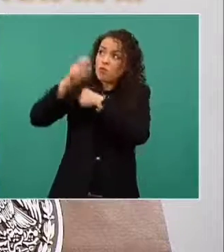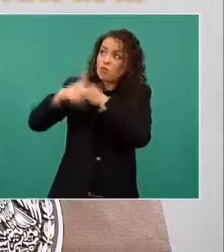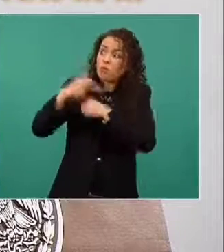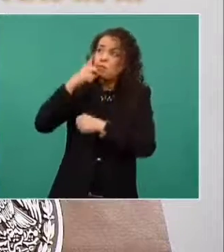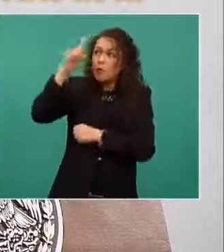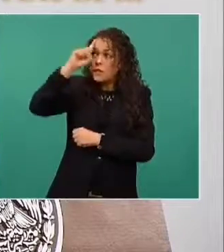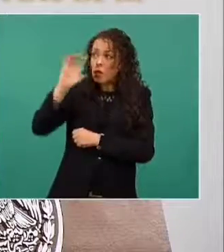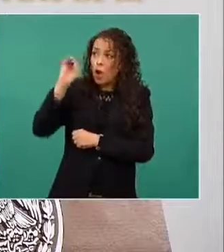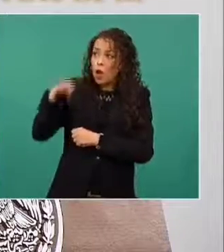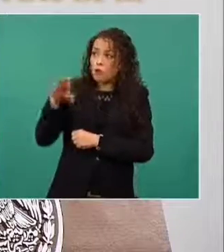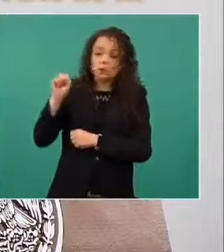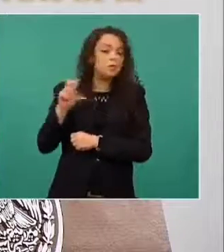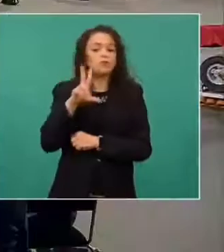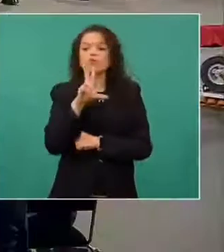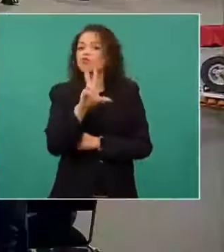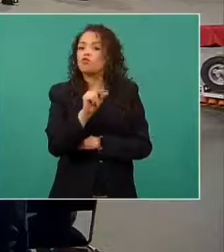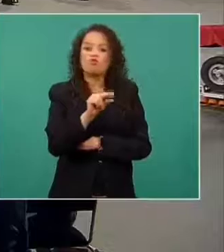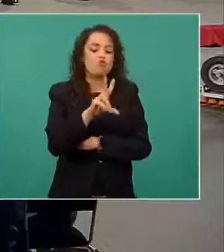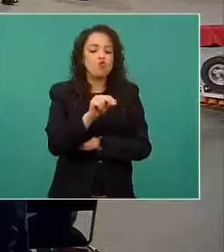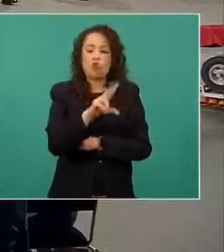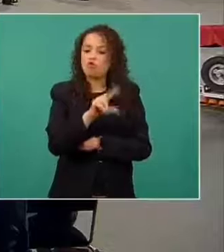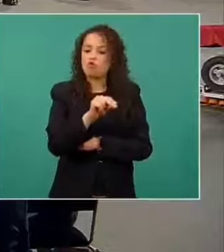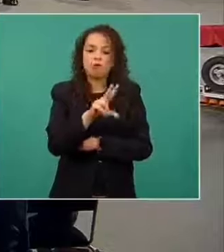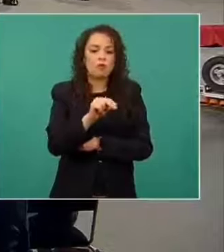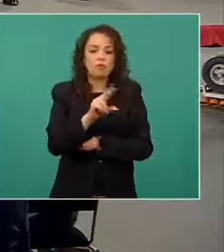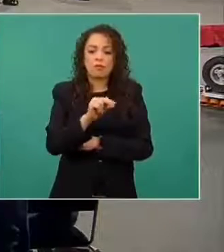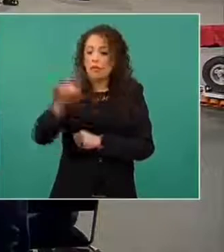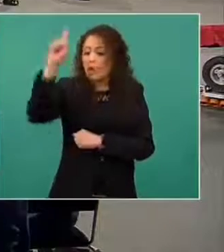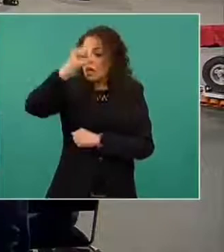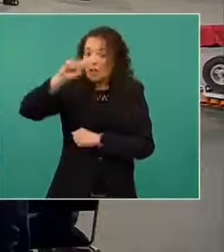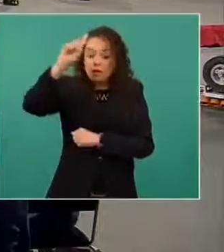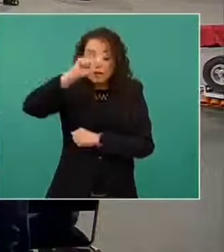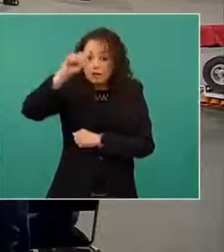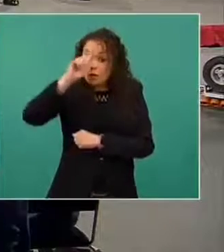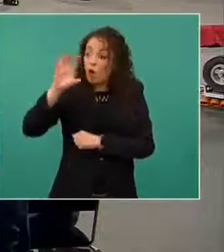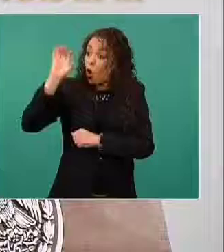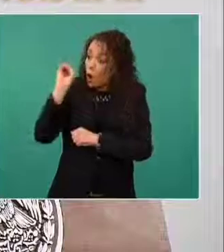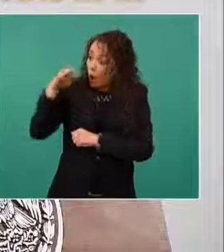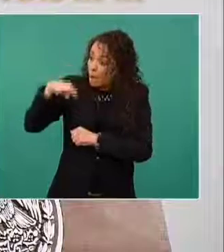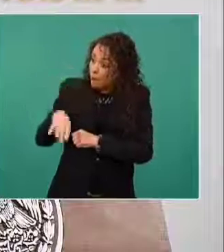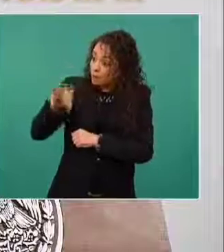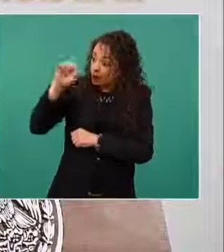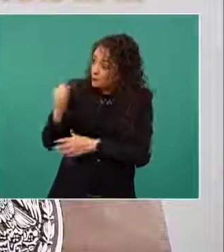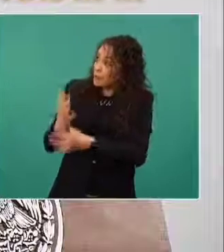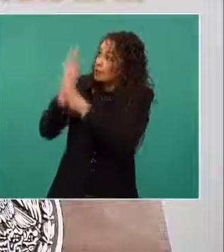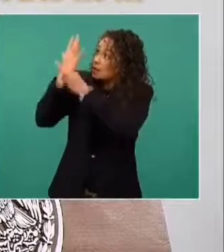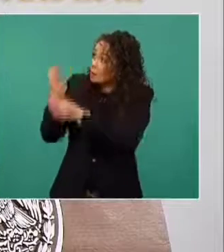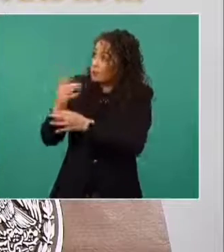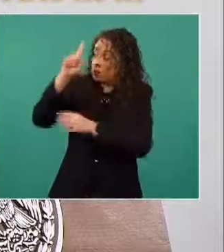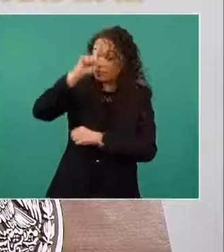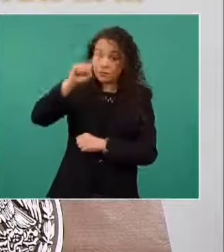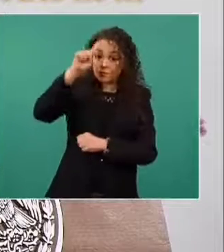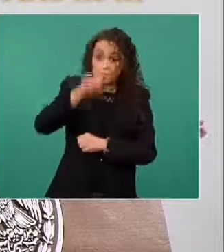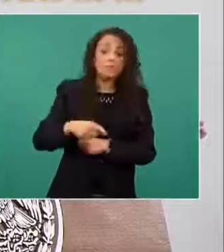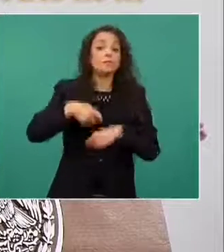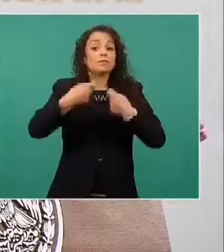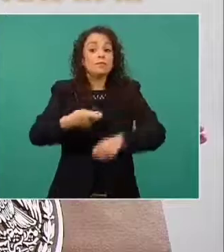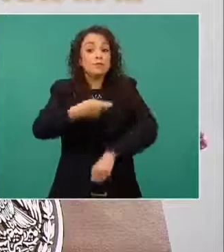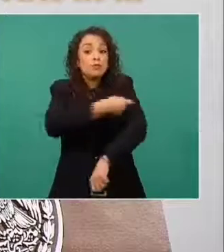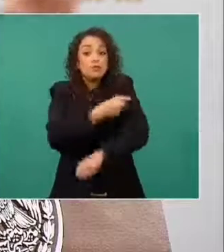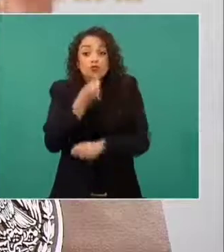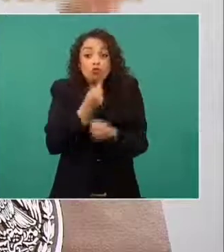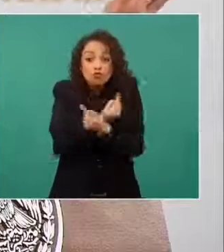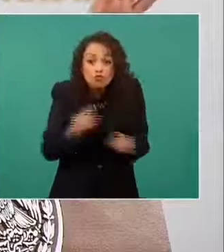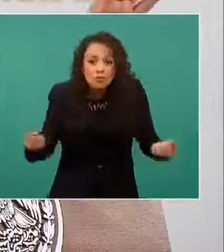No, no. No se ha recomendado, la OMS, la Organización Mundial de la Salud, no ha recomendado la vacunación a niños.